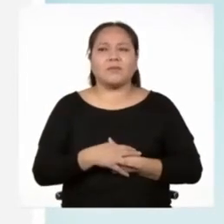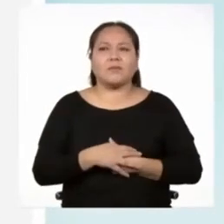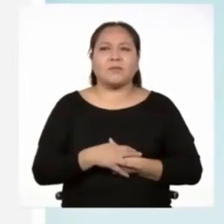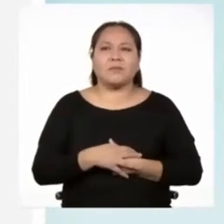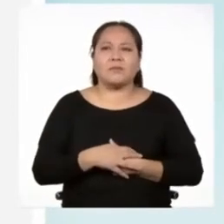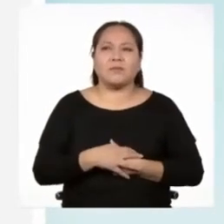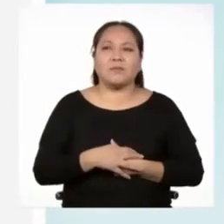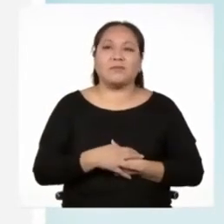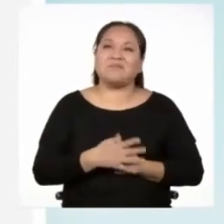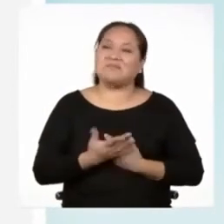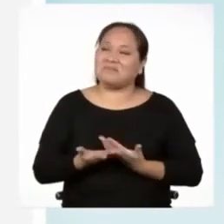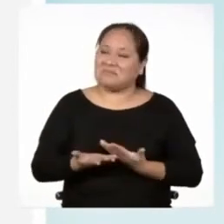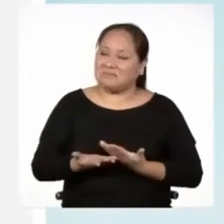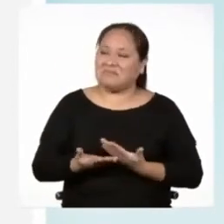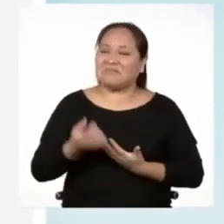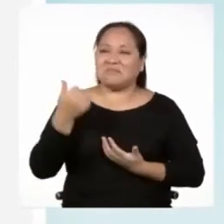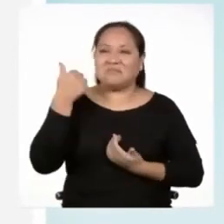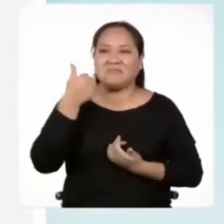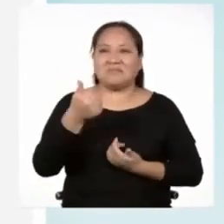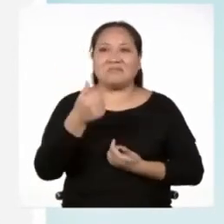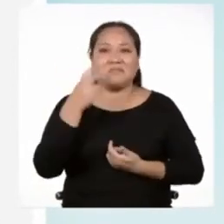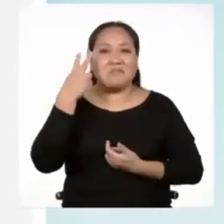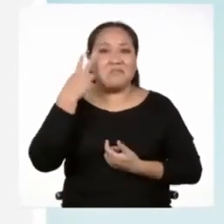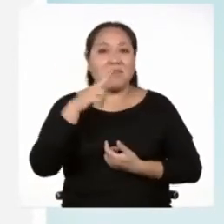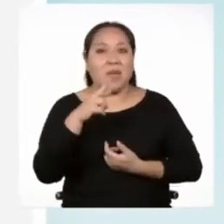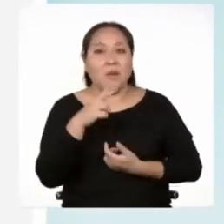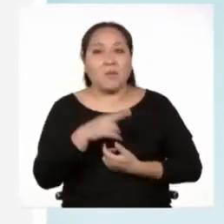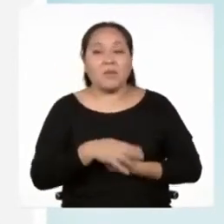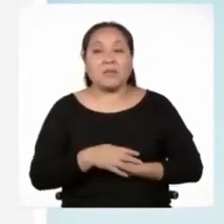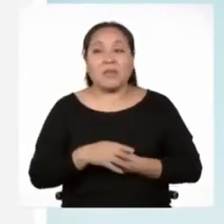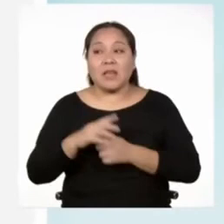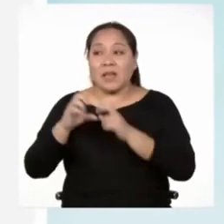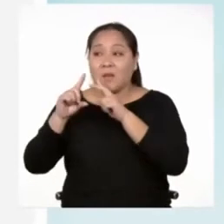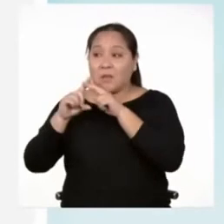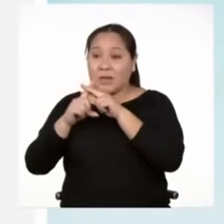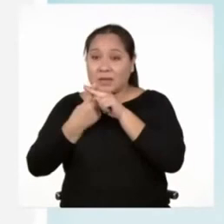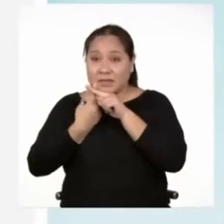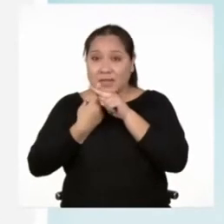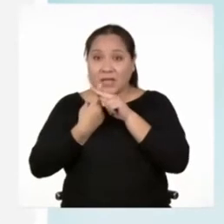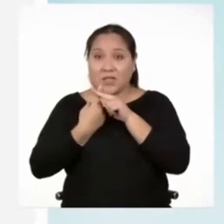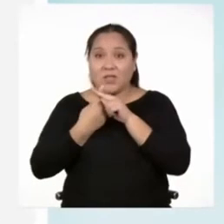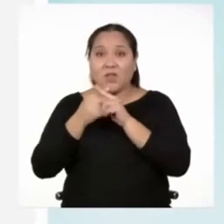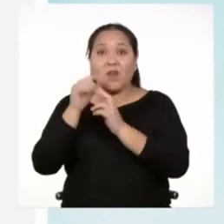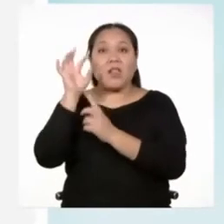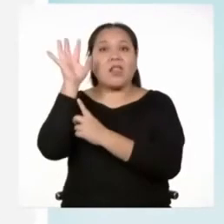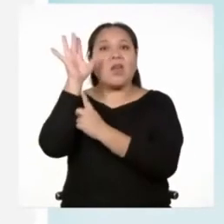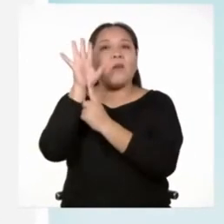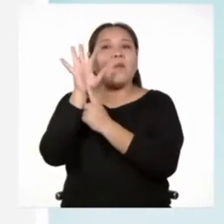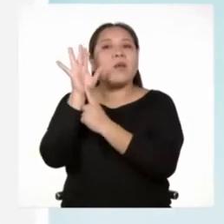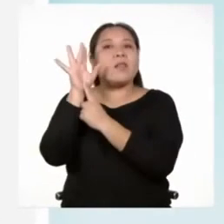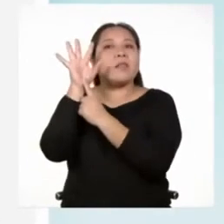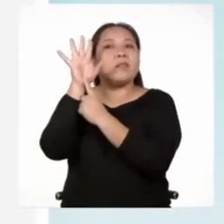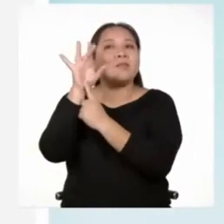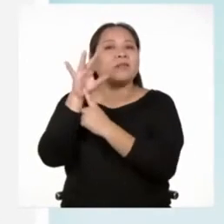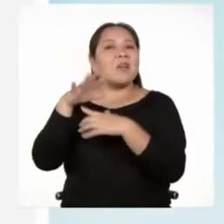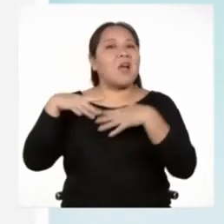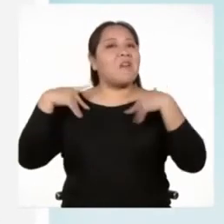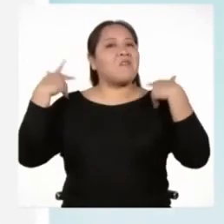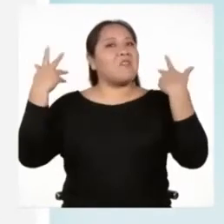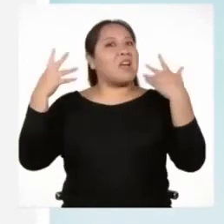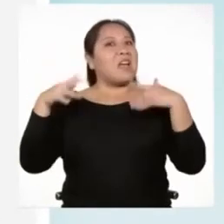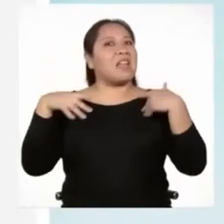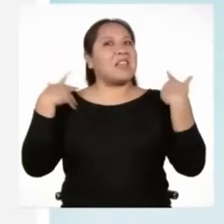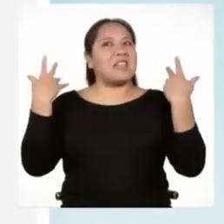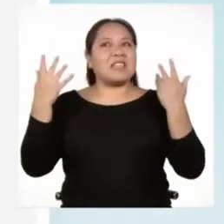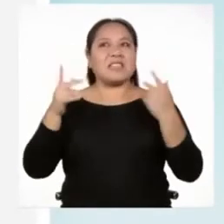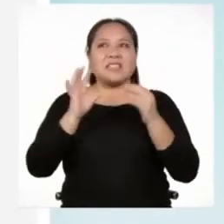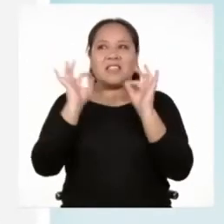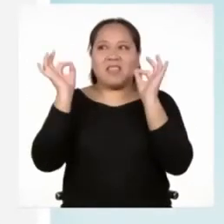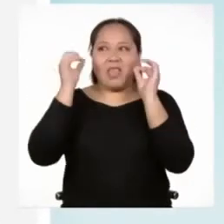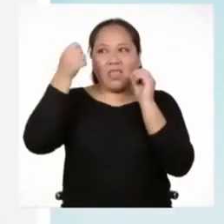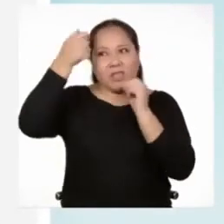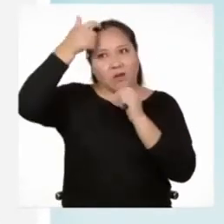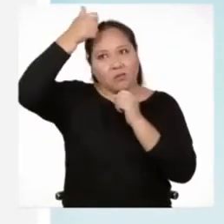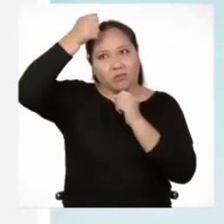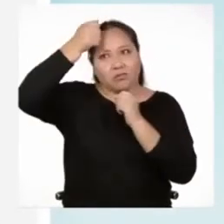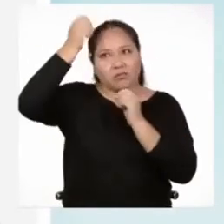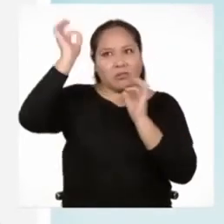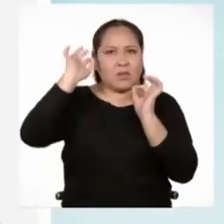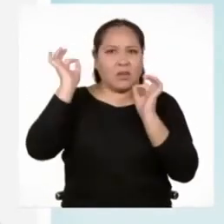Muy bien. Podemos notar que al inicio, la vela se encuentra muy feliz, pues aún no la prendieron.